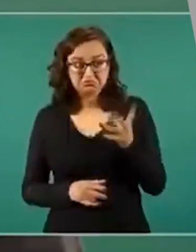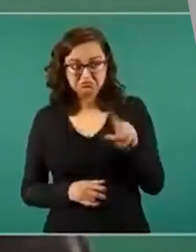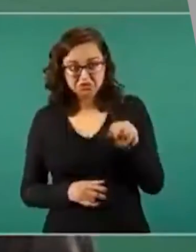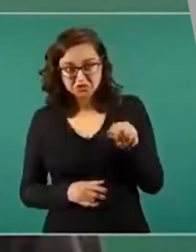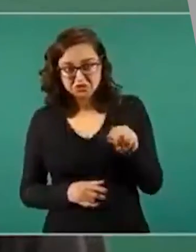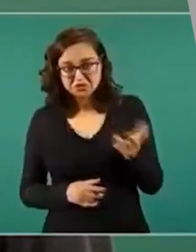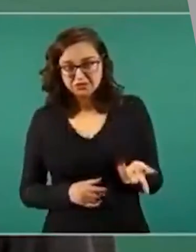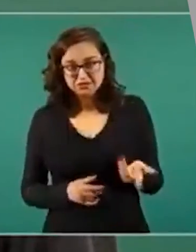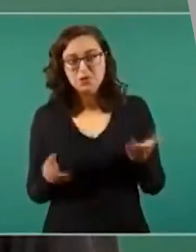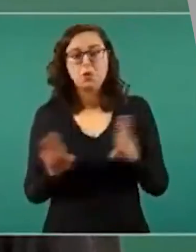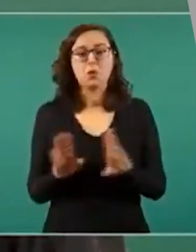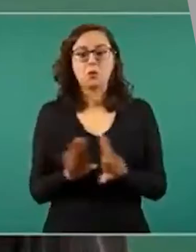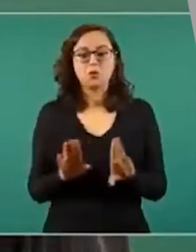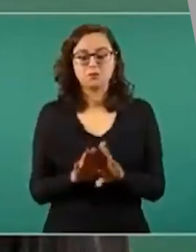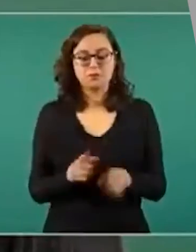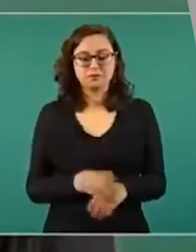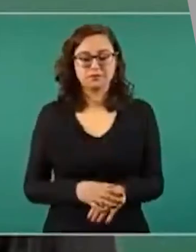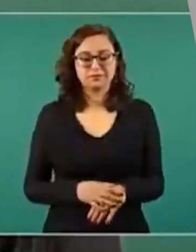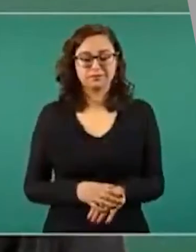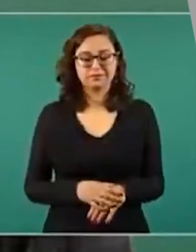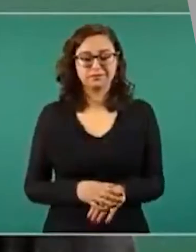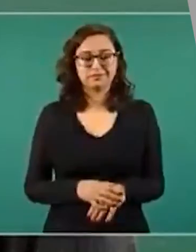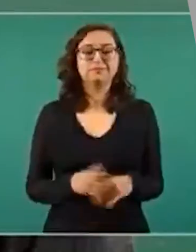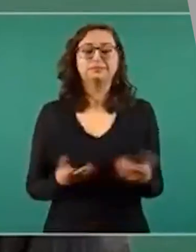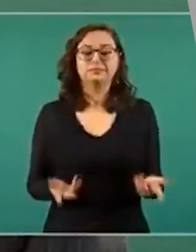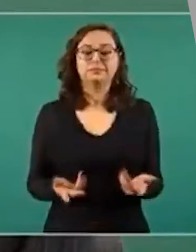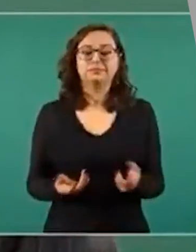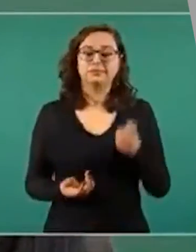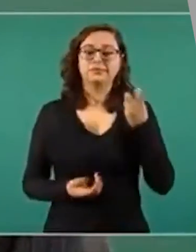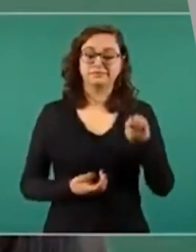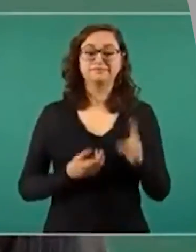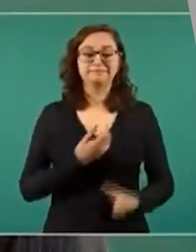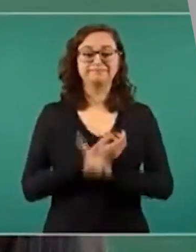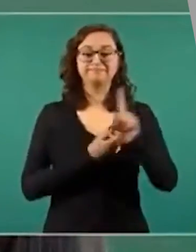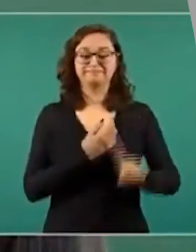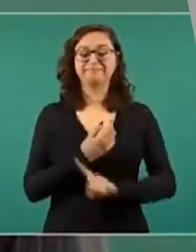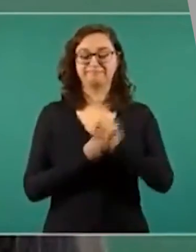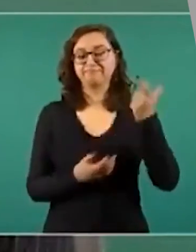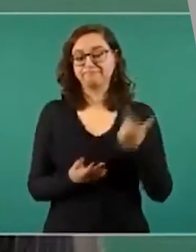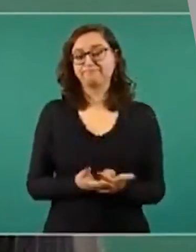Entonces, eso es un problema que tenemos.